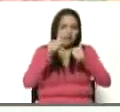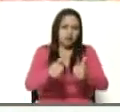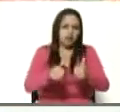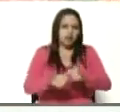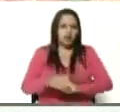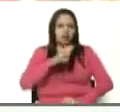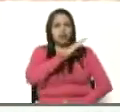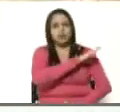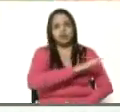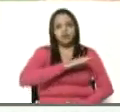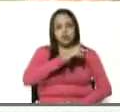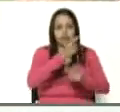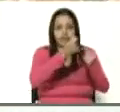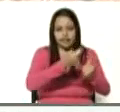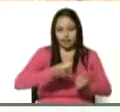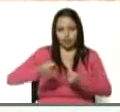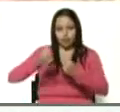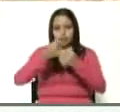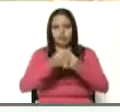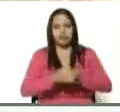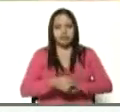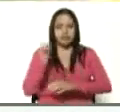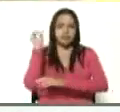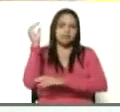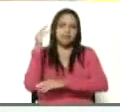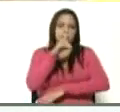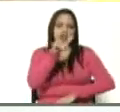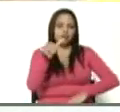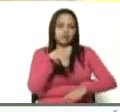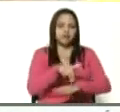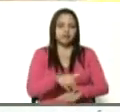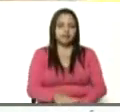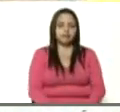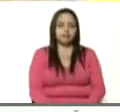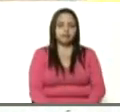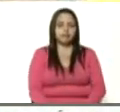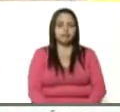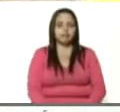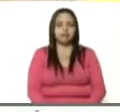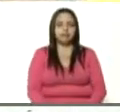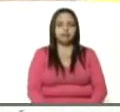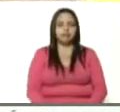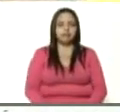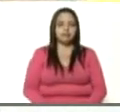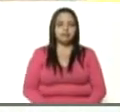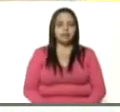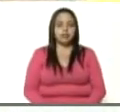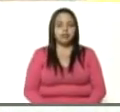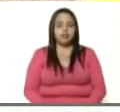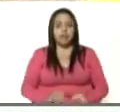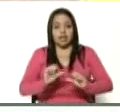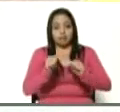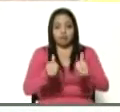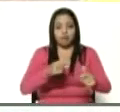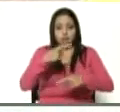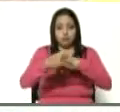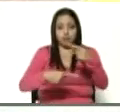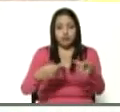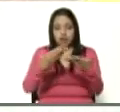Comisión de Economía de la Asamblea Nacional. Comenzó el proceso de estudio,